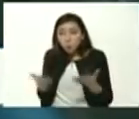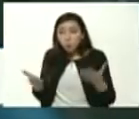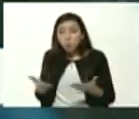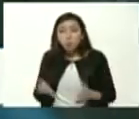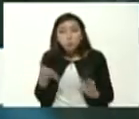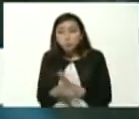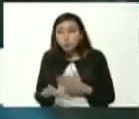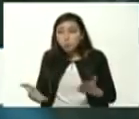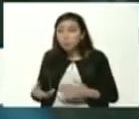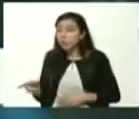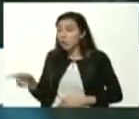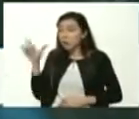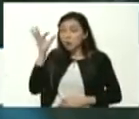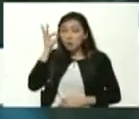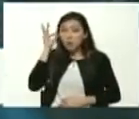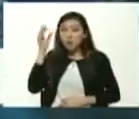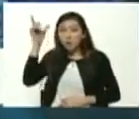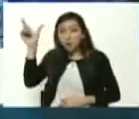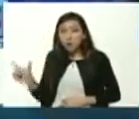Angerley Kennedy